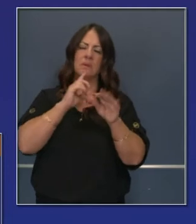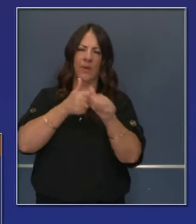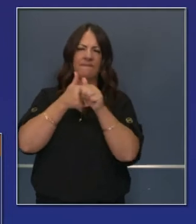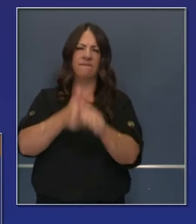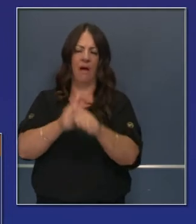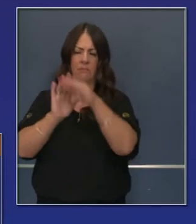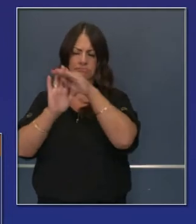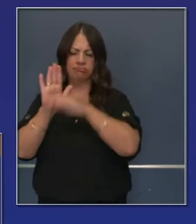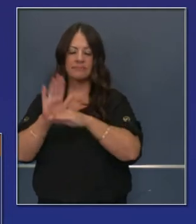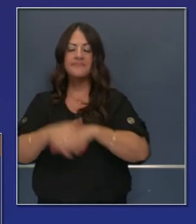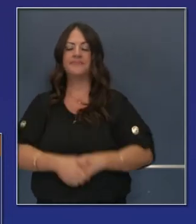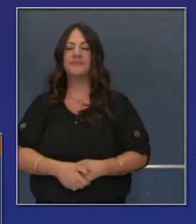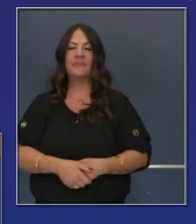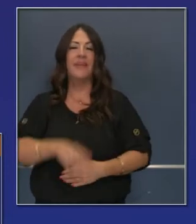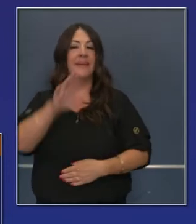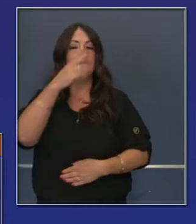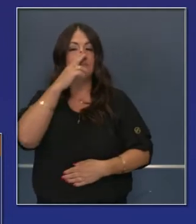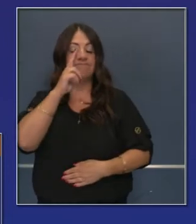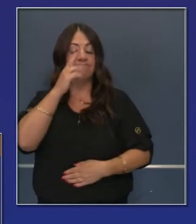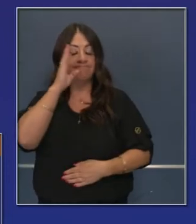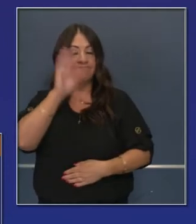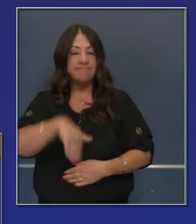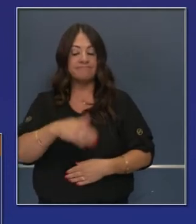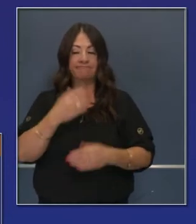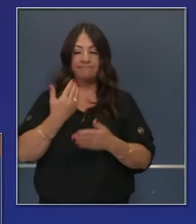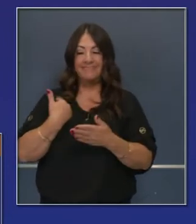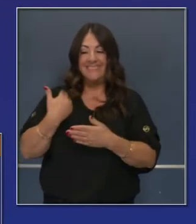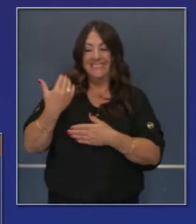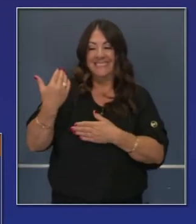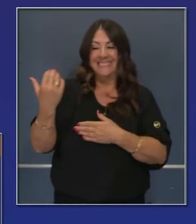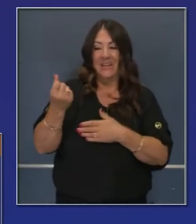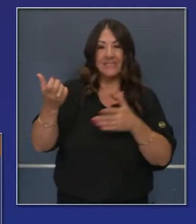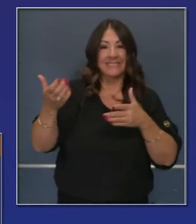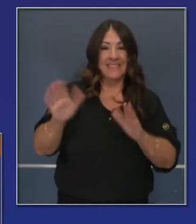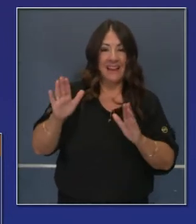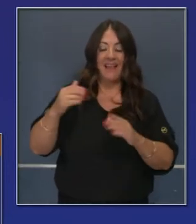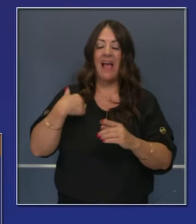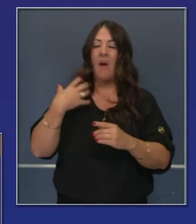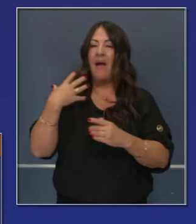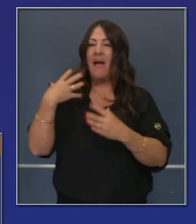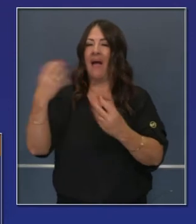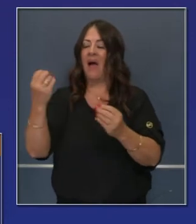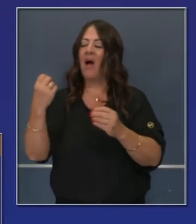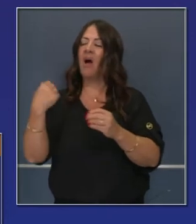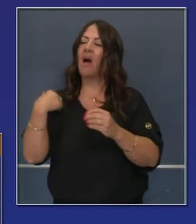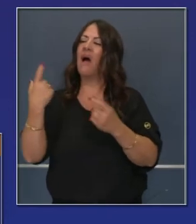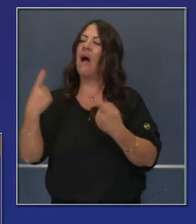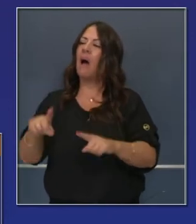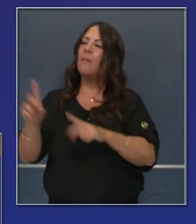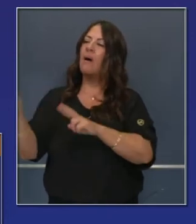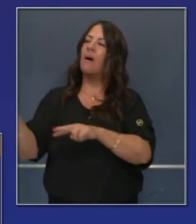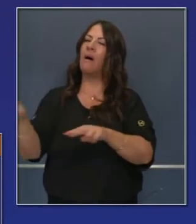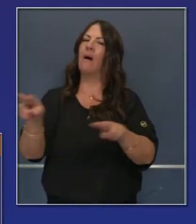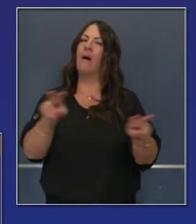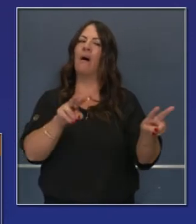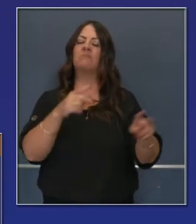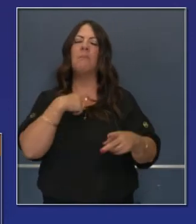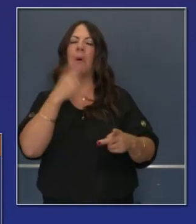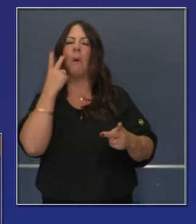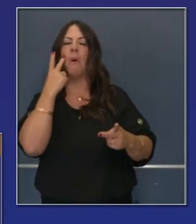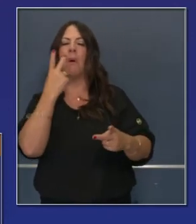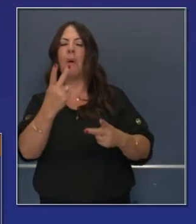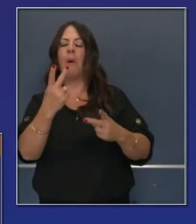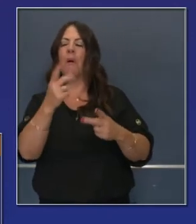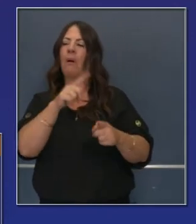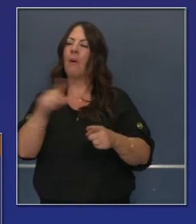puedo resistir es que este fin de semana vi a varias personas que tenían la máscara puesta,